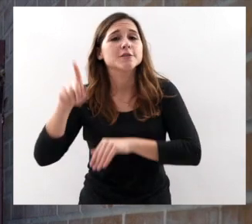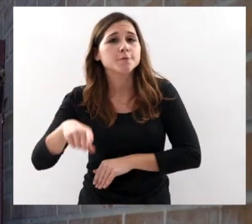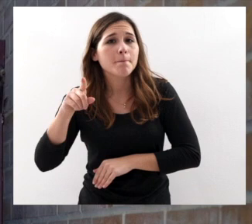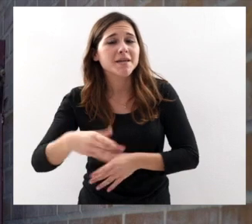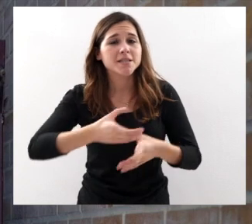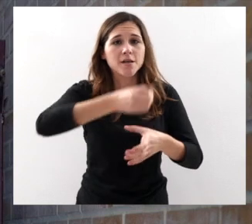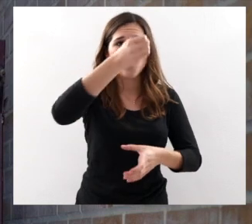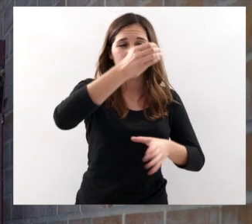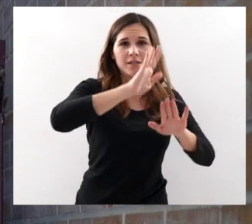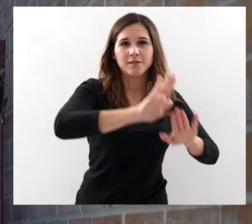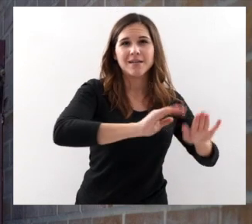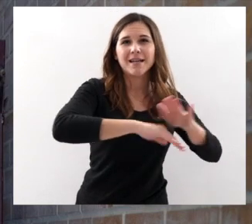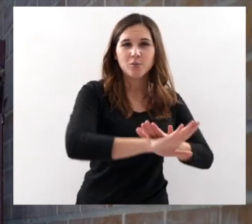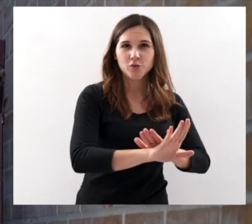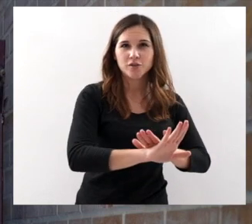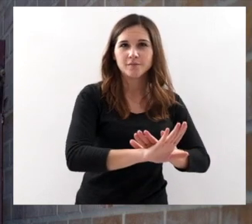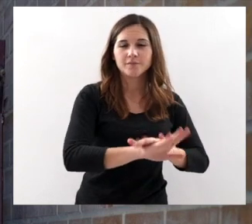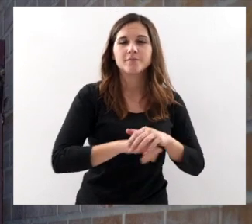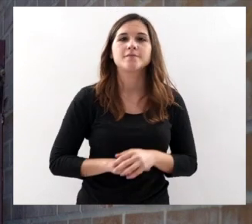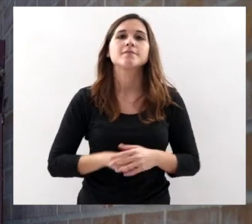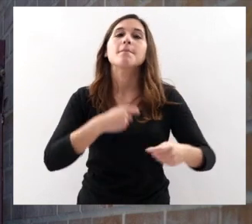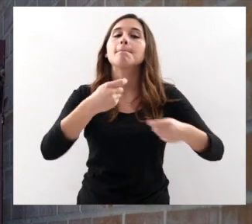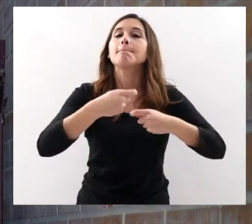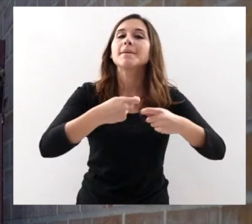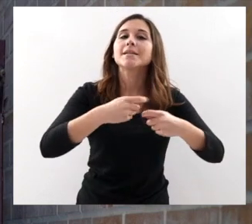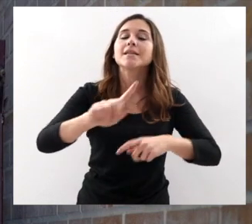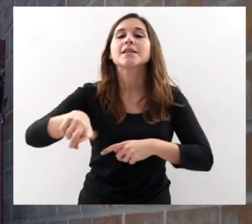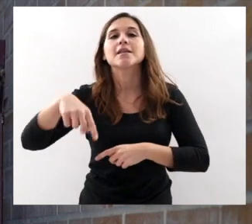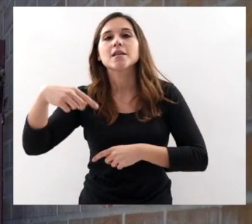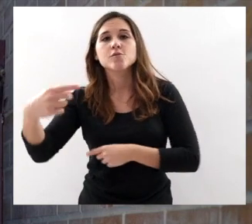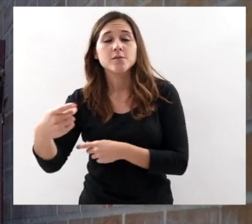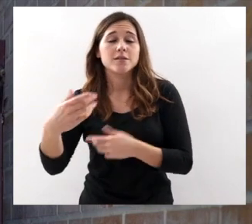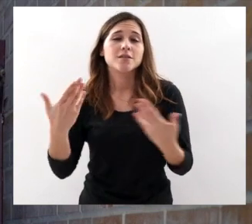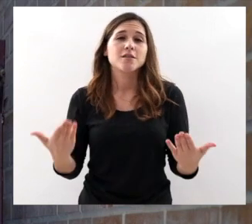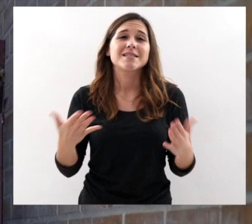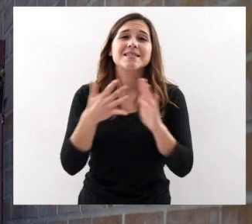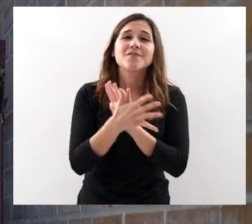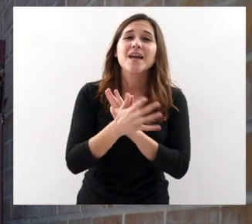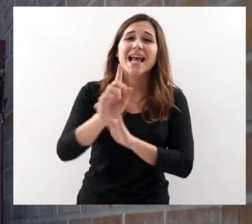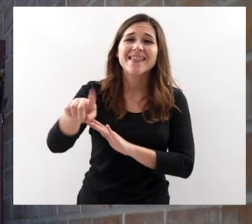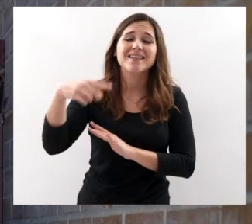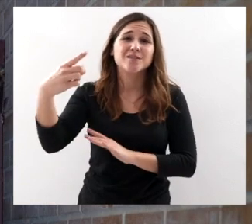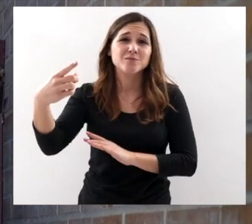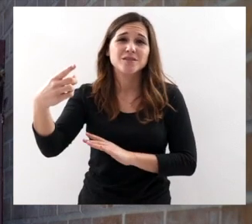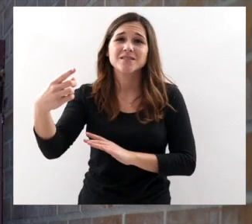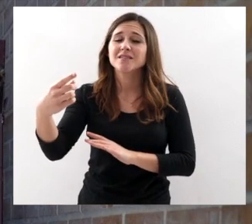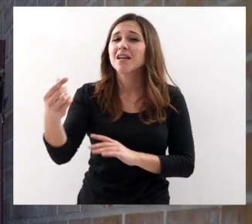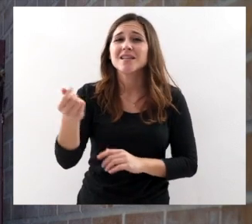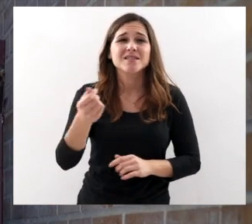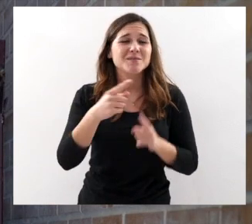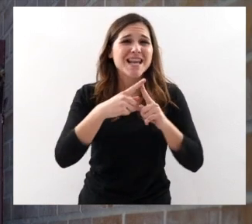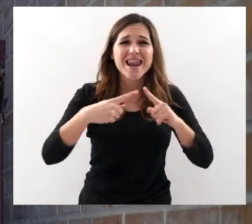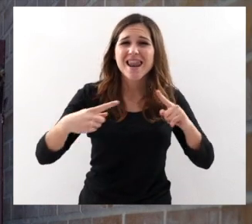previo a su puesto al mercado Hace que tenga una vida Muy muy muy larga Y que sobre todo pueda tener una vida Tanto para ser